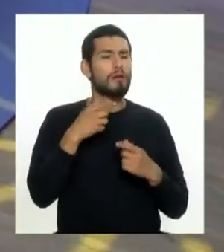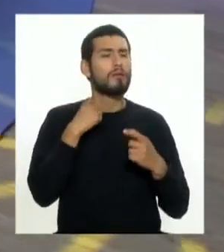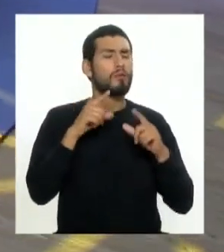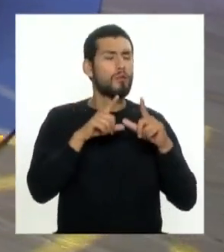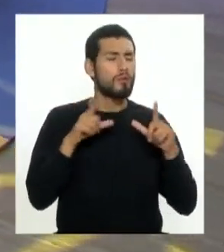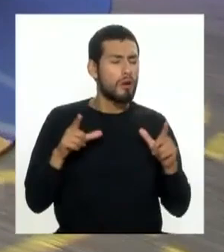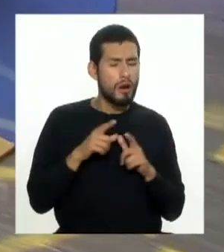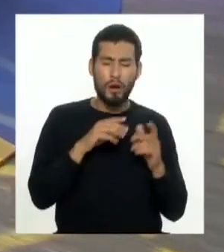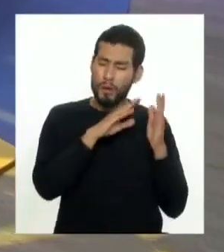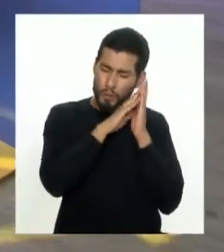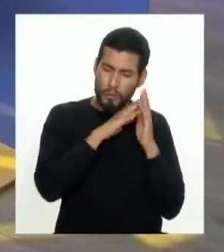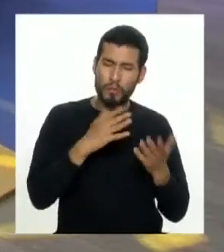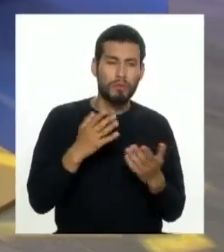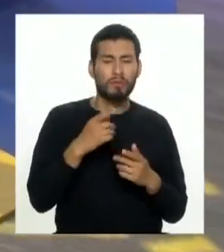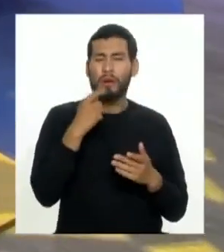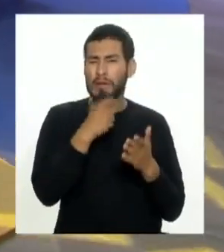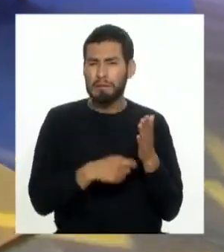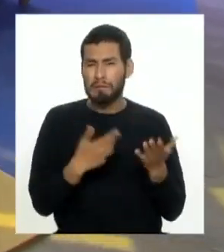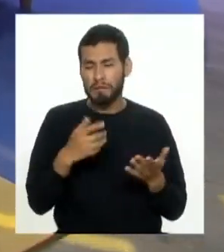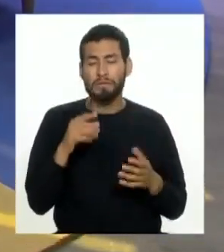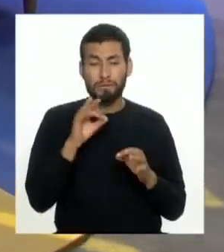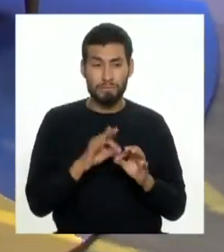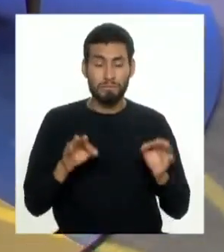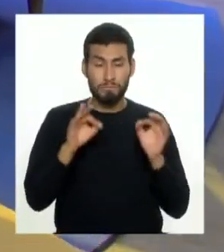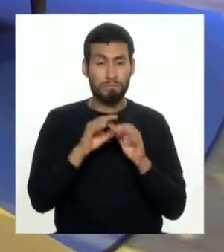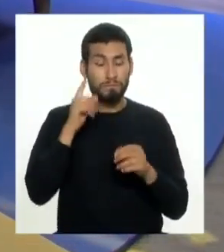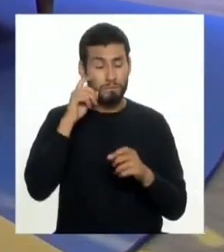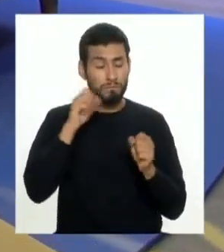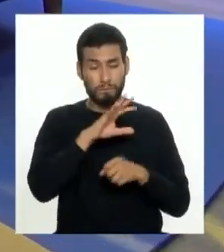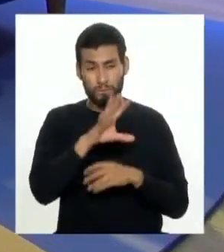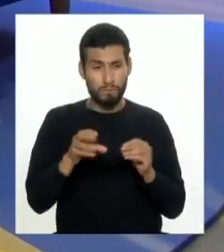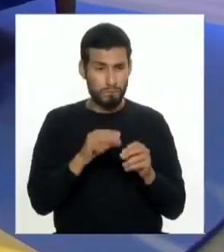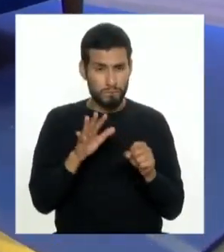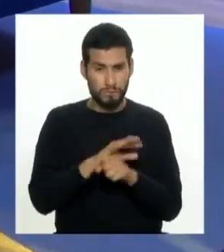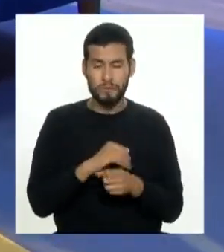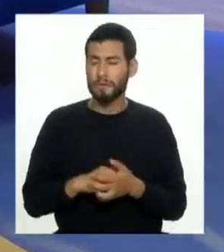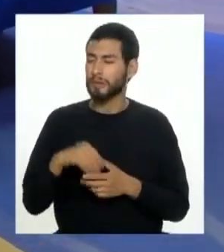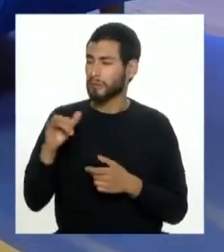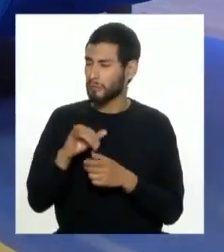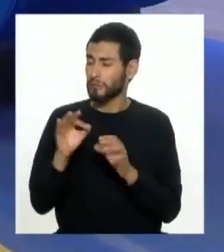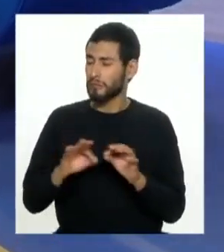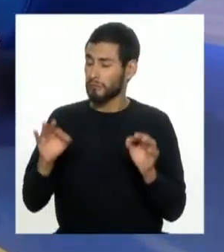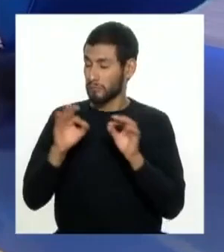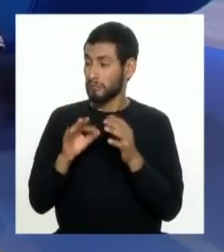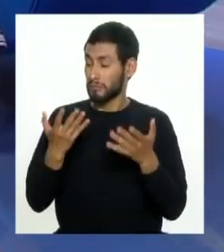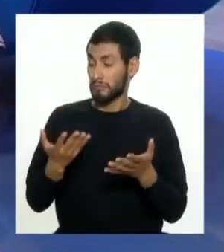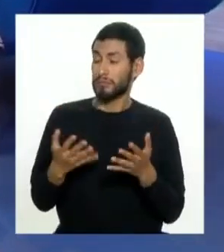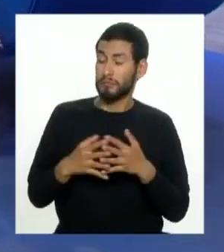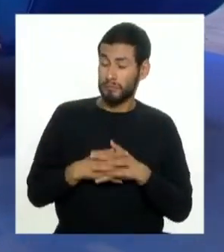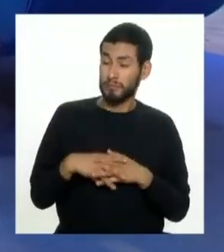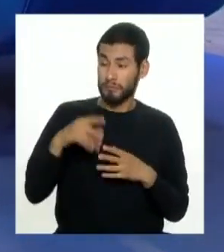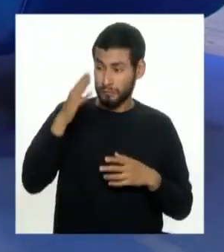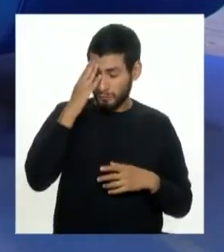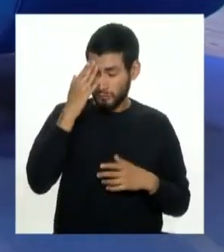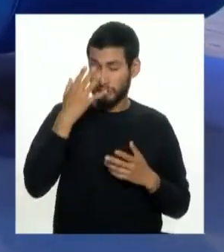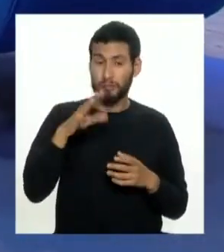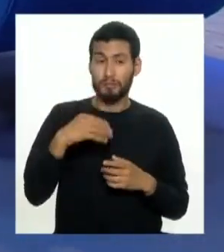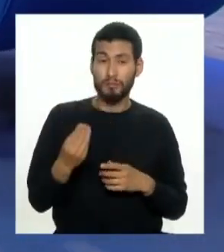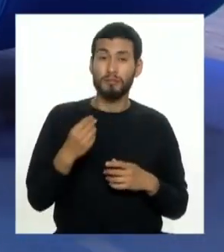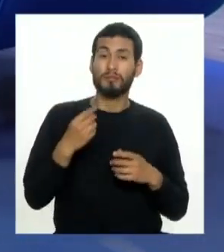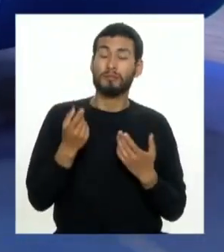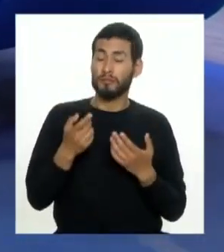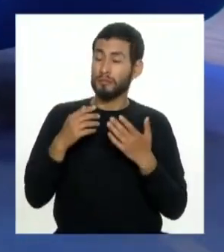hospedaje entonces es importante buscar estas becas integrales y de alguna manera también es importante que lo que se sepa porque hay un